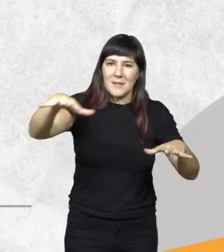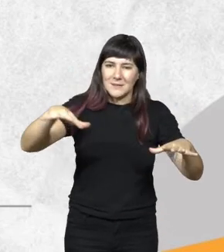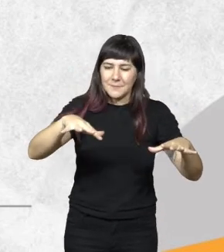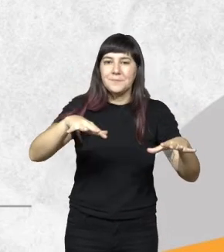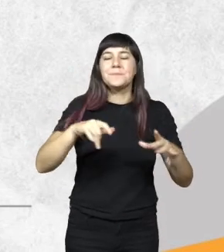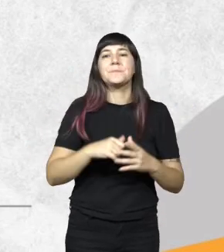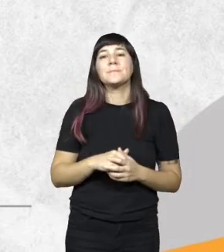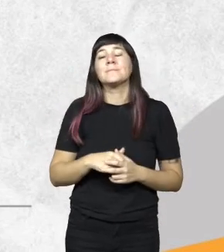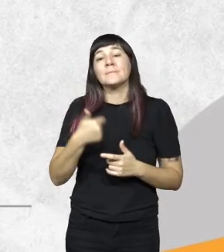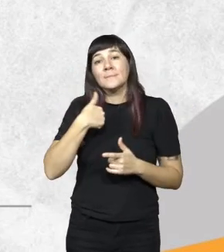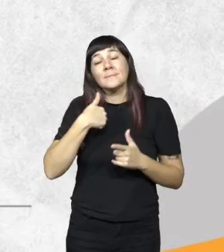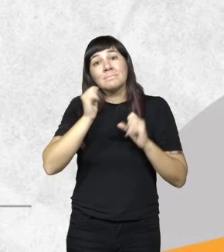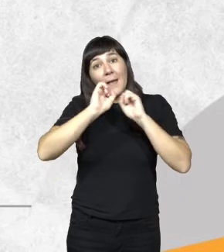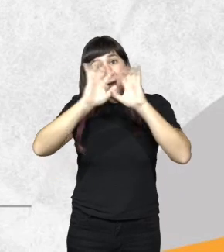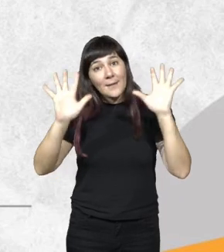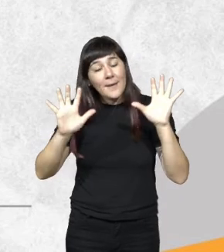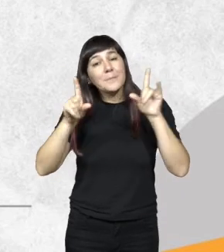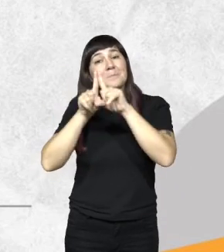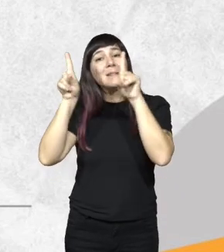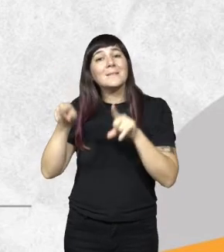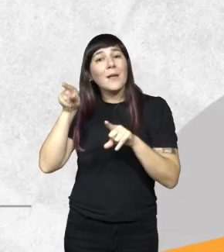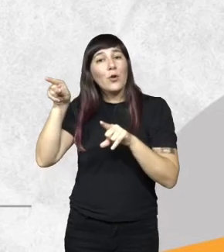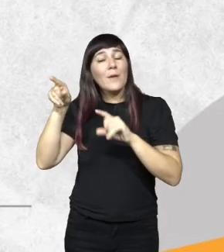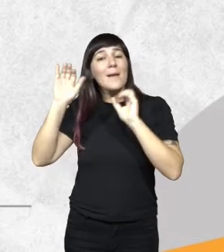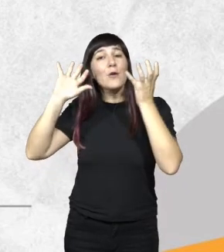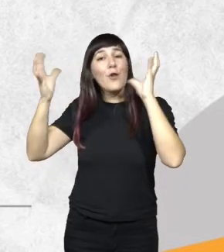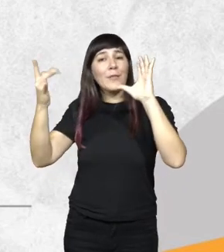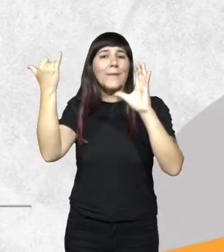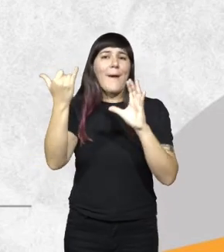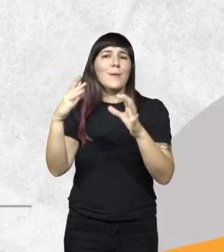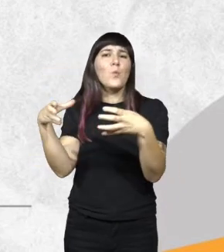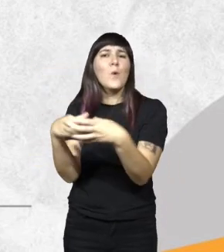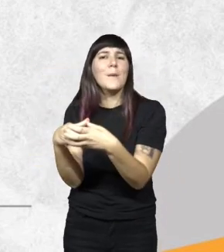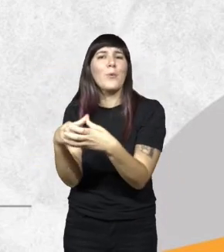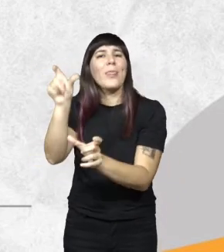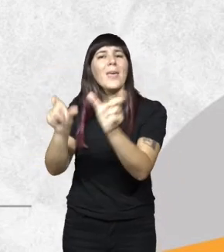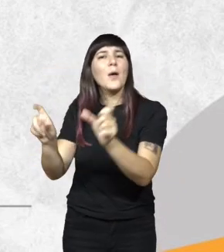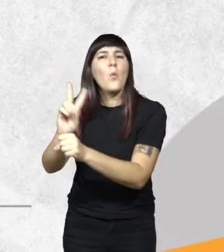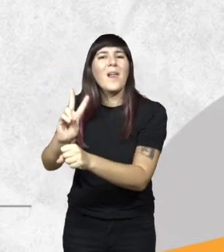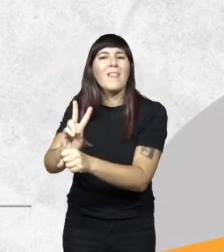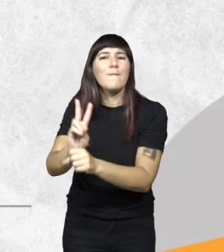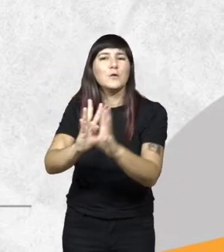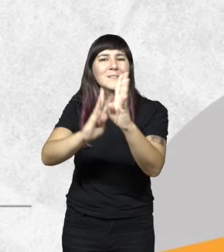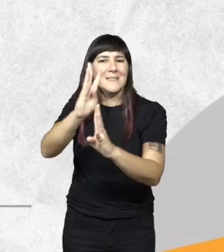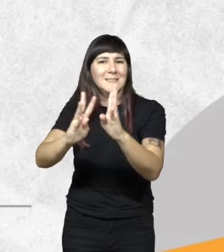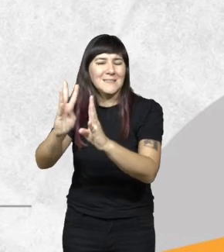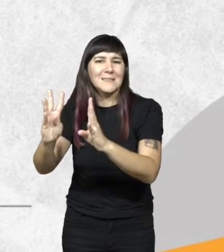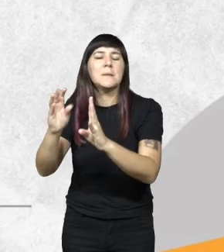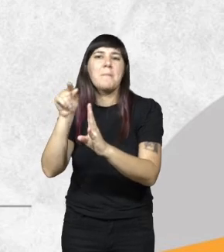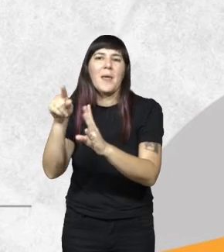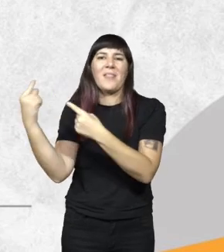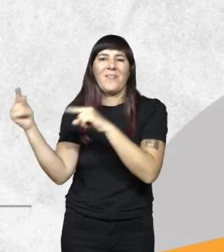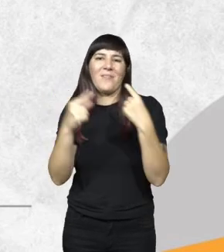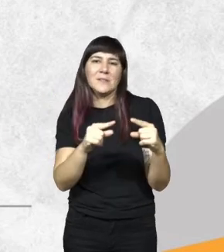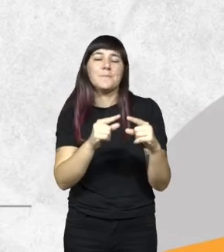cabe aclarar que el ministerio de ecología cuenta con un cuerpo de guardabosques para diferenciar el cuerpo de